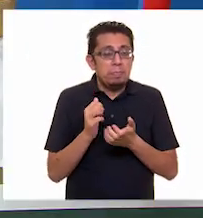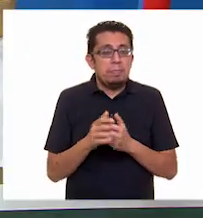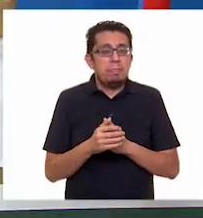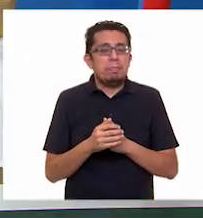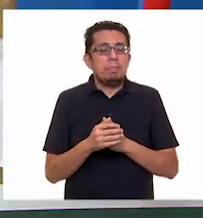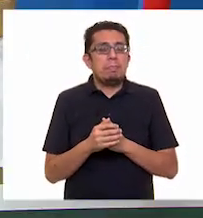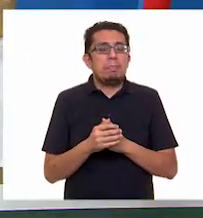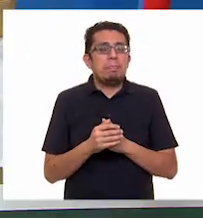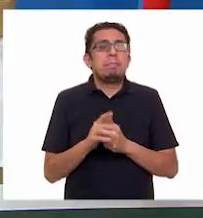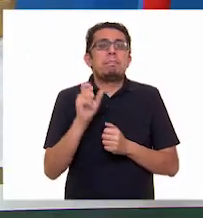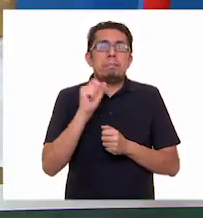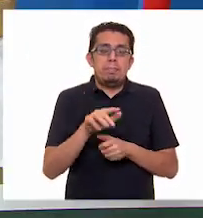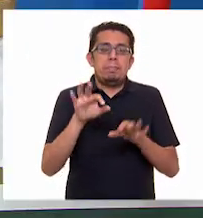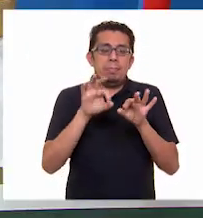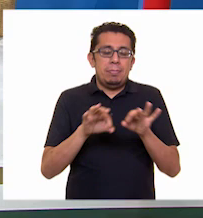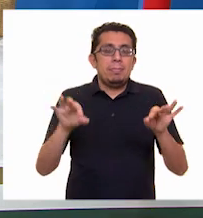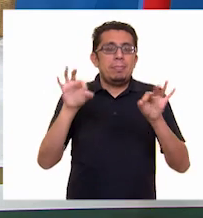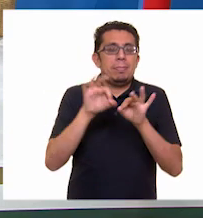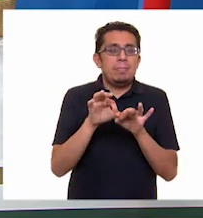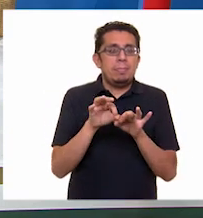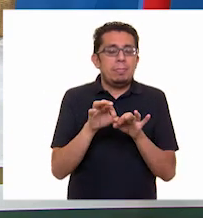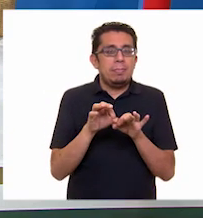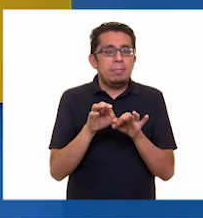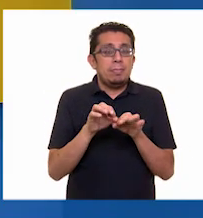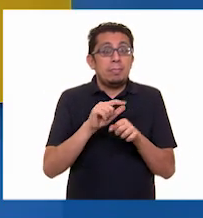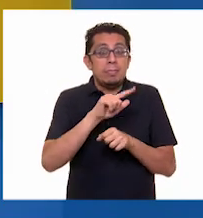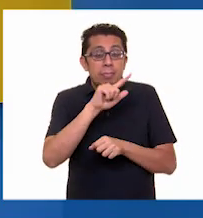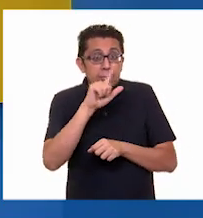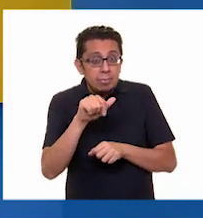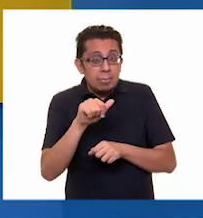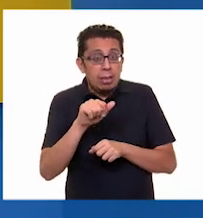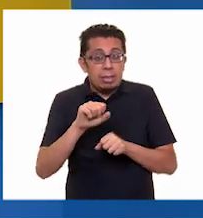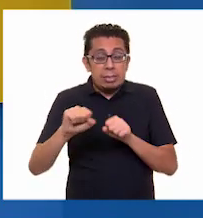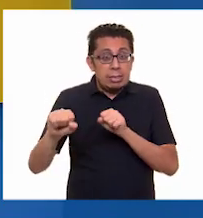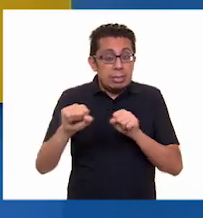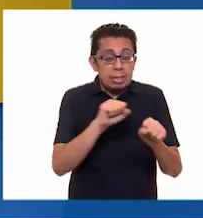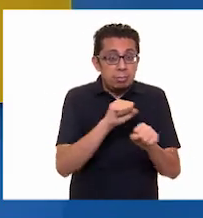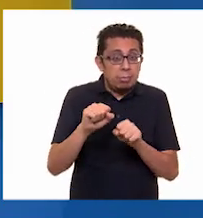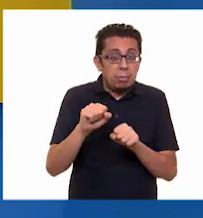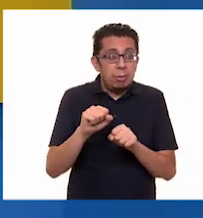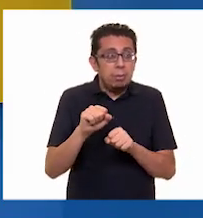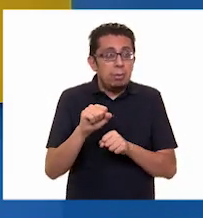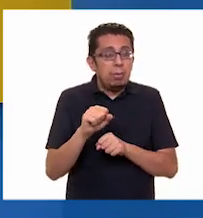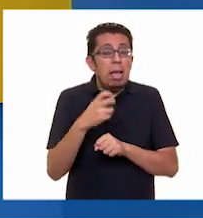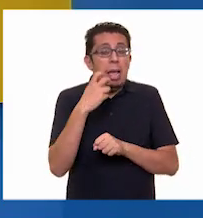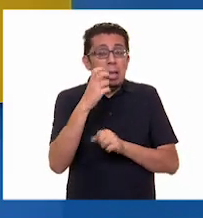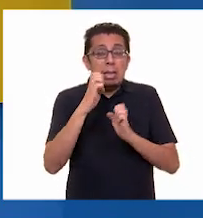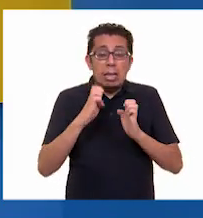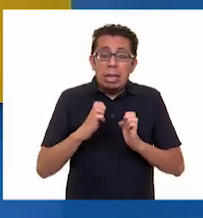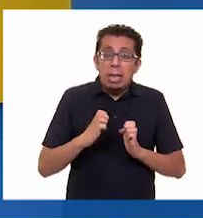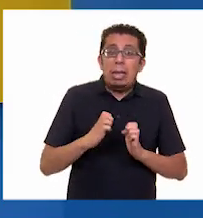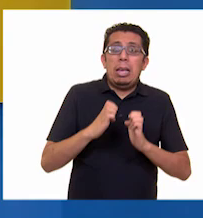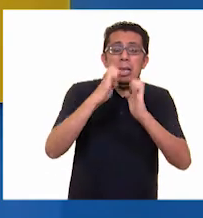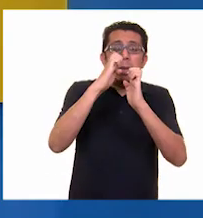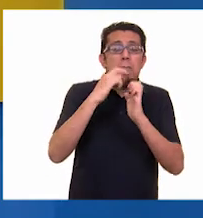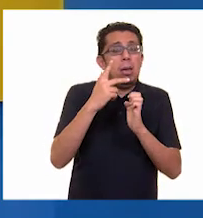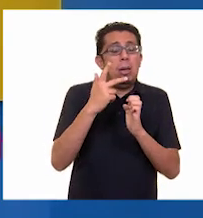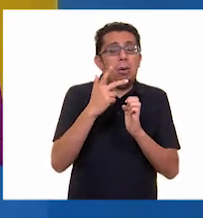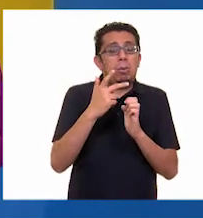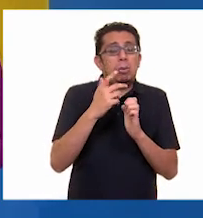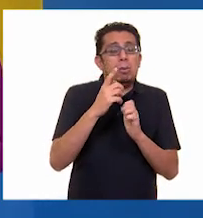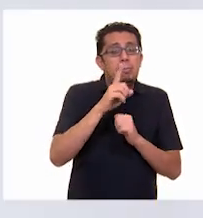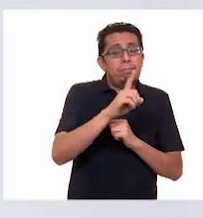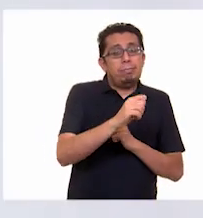Y también es importante que ya después de que haya pasado el sismo, que nos alejemos de esos edificios o de esas